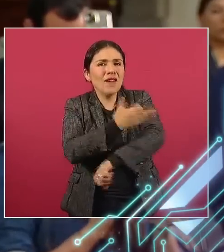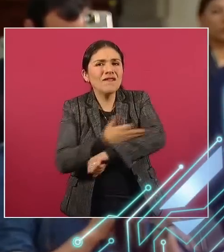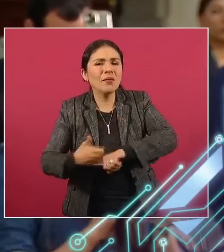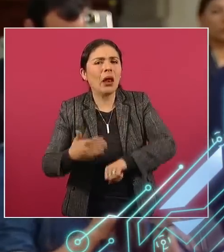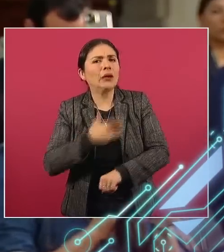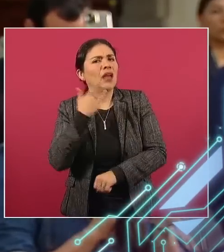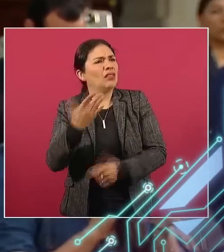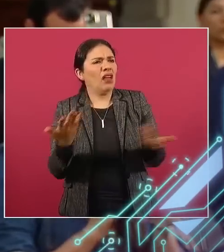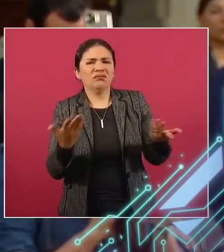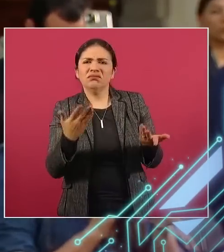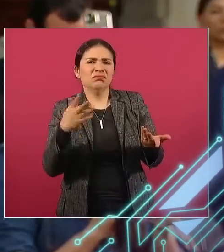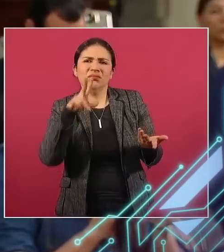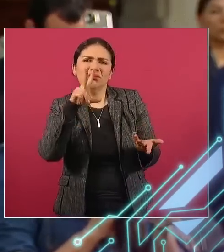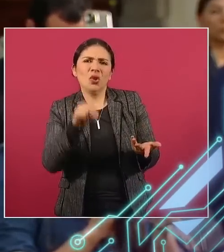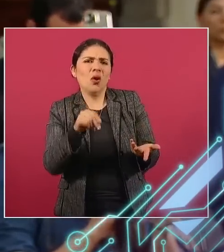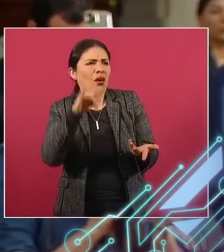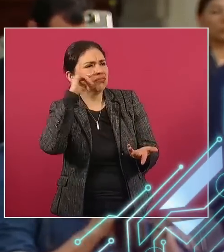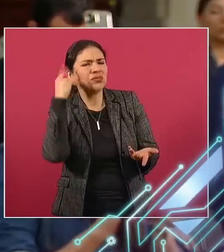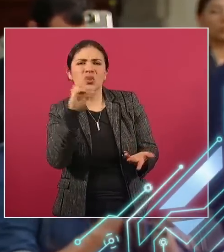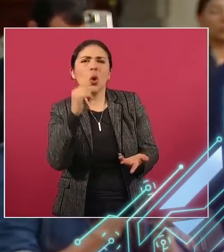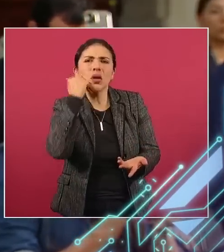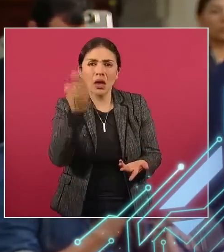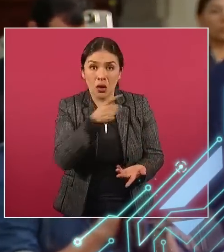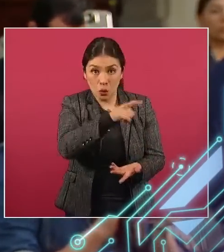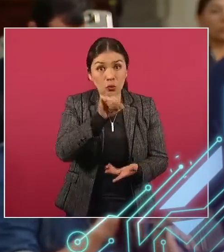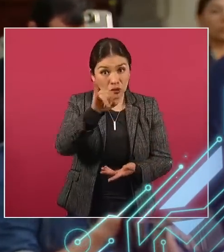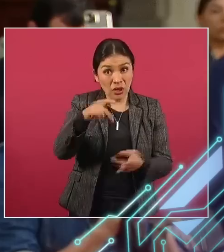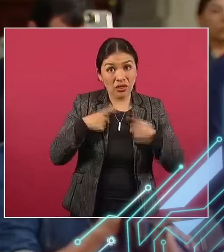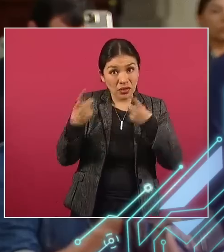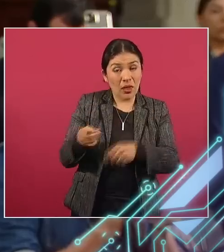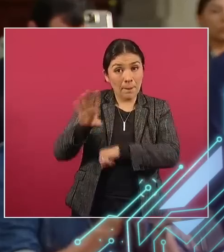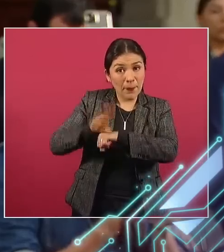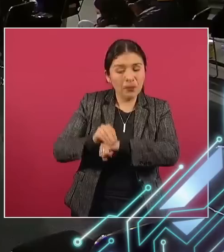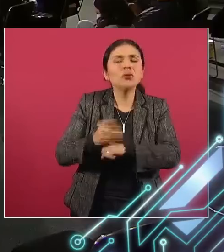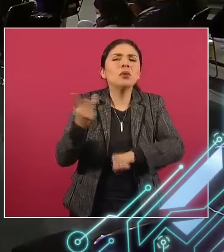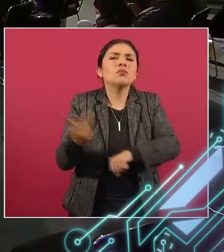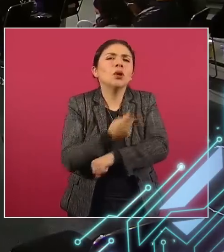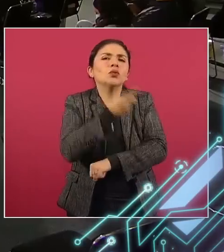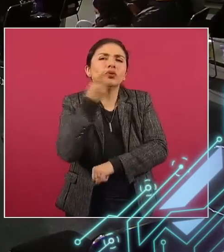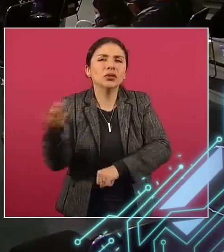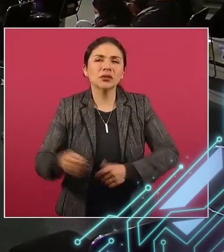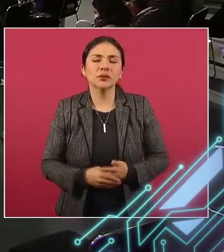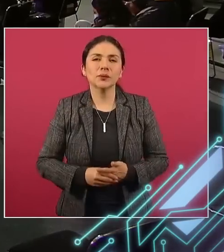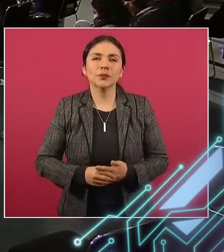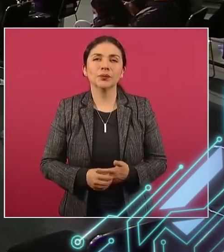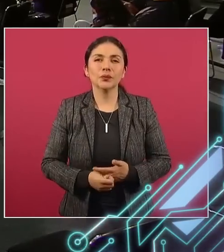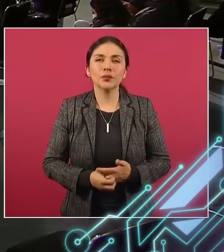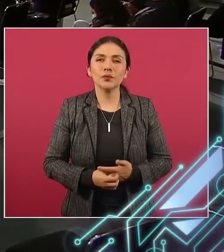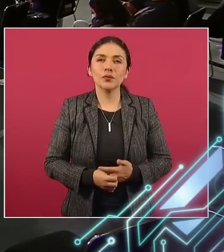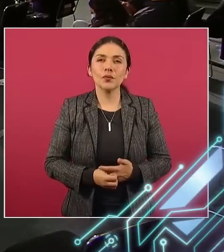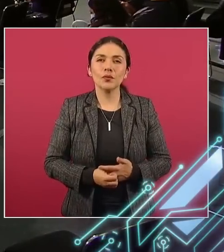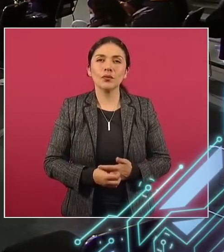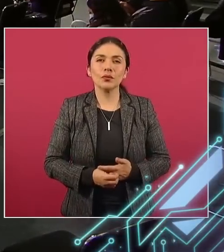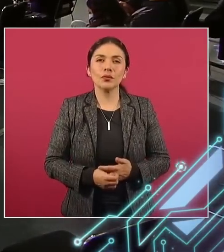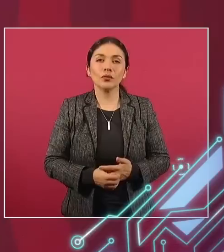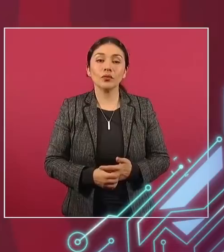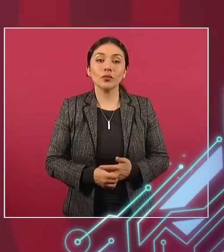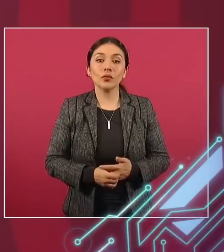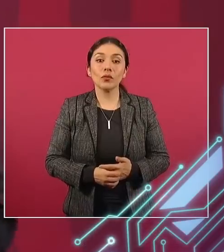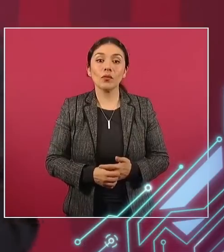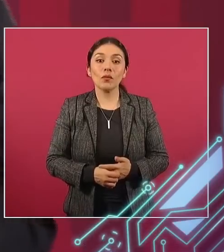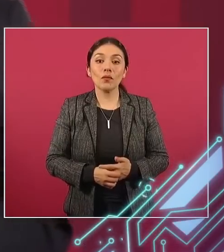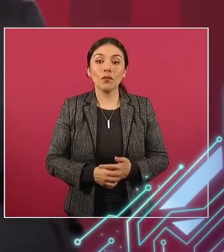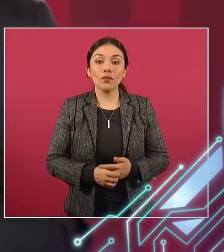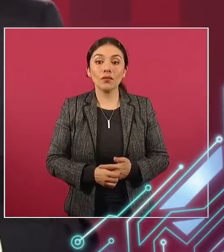si efectivamente usted autorizó este homenaje, presidente. Mire, yo lo que considero que es el